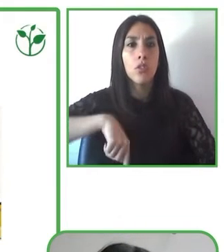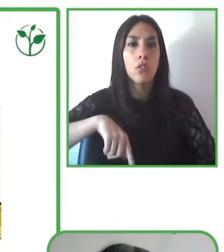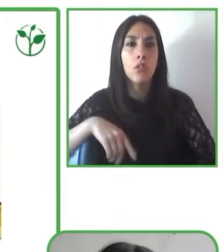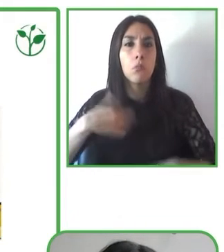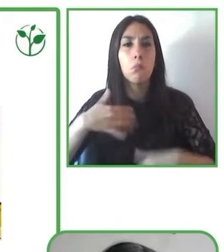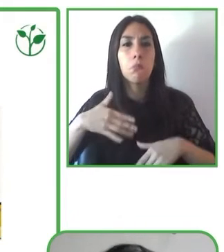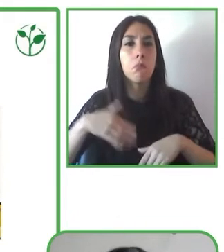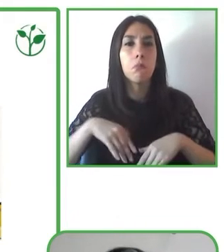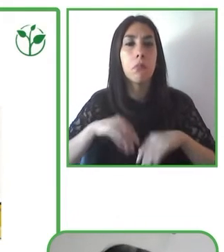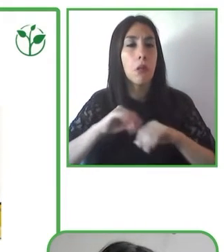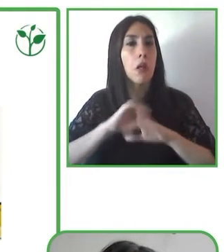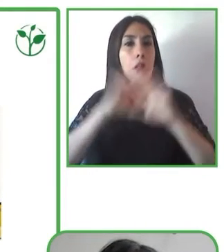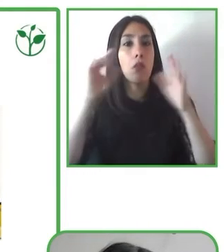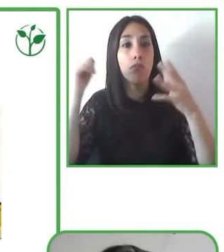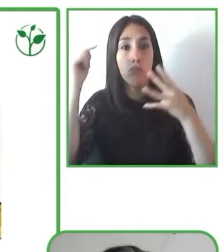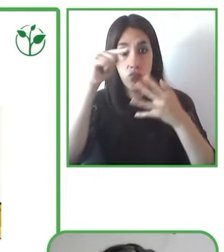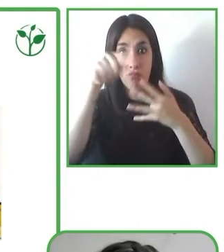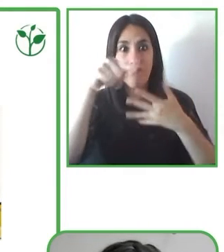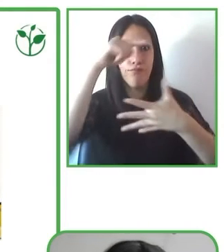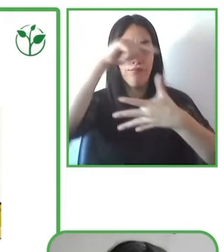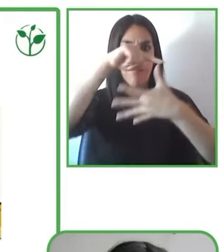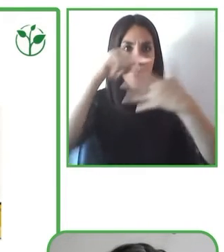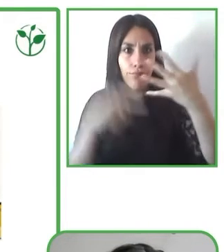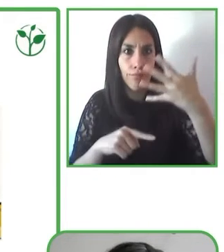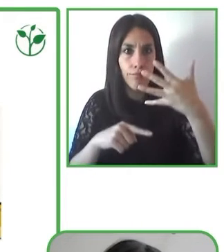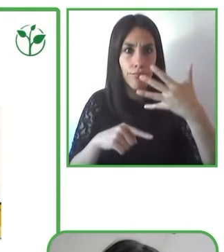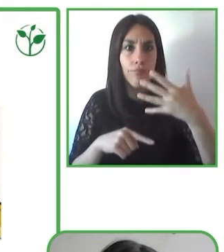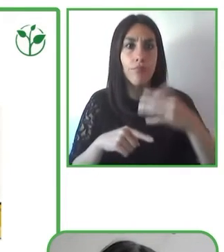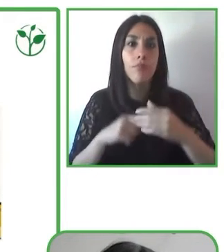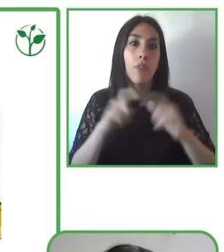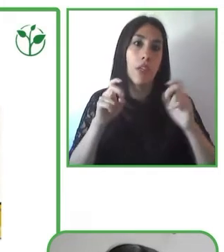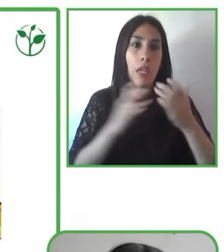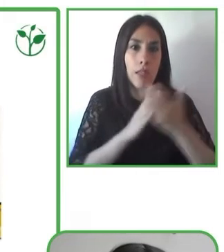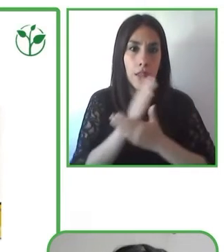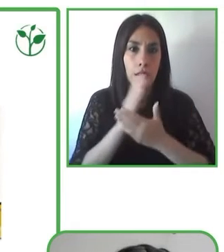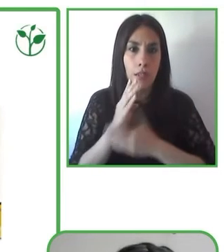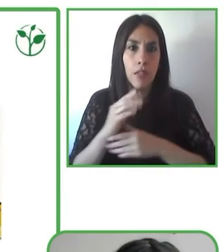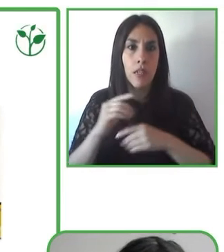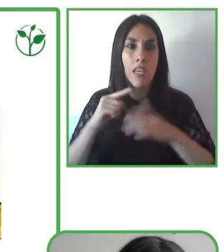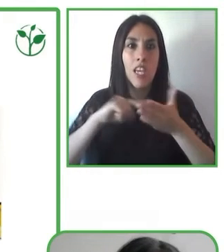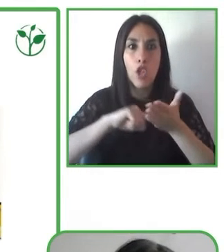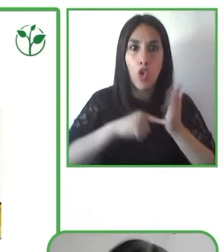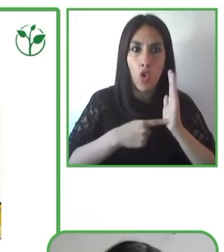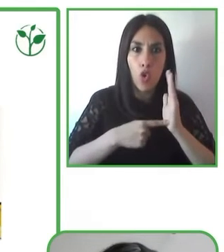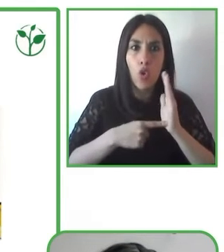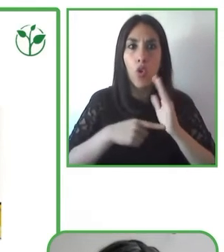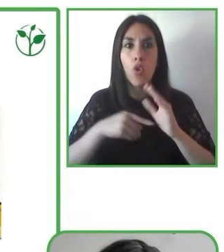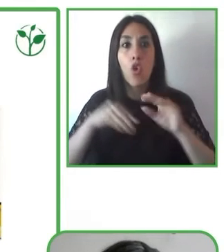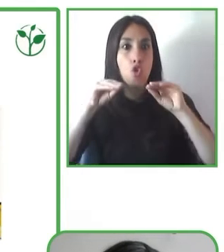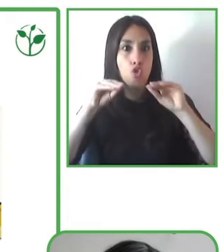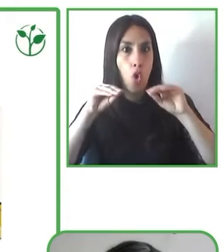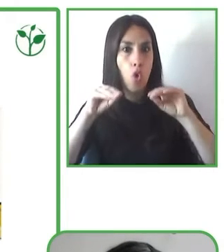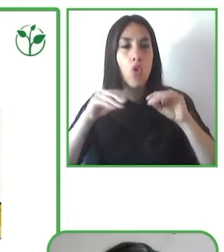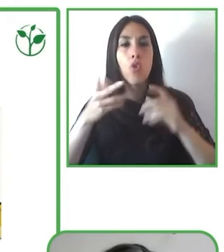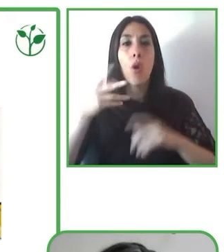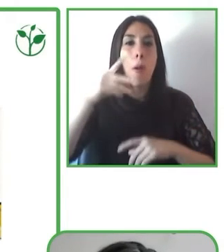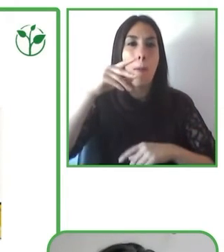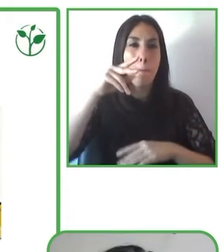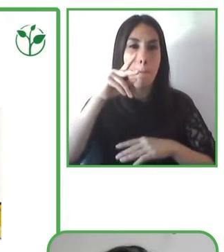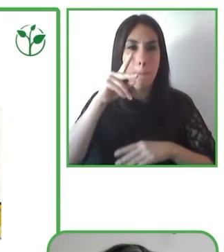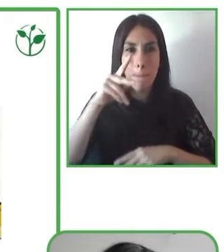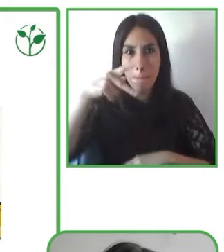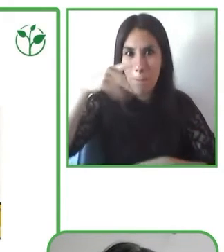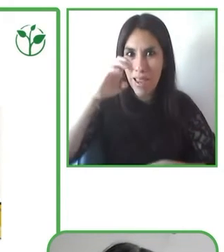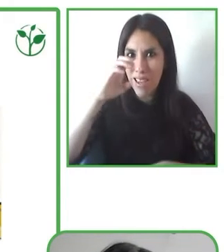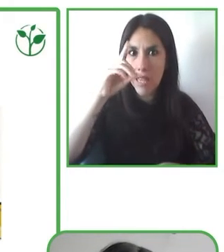recursos de ferramentas pedagógicas. Por ejemplo, la audiodescripción es fundamental para los niños